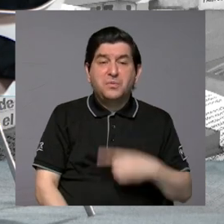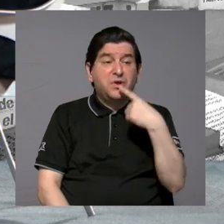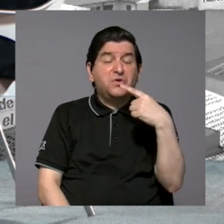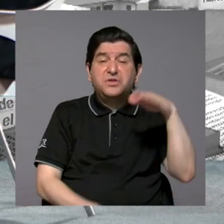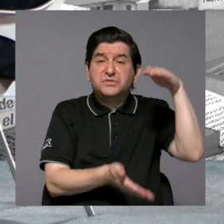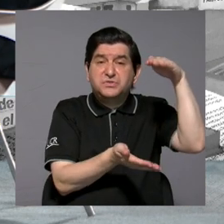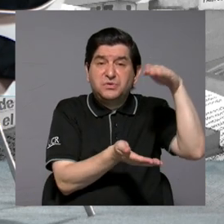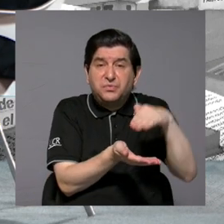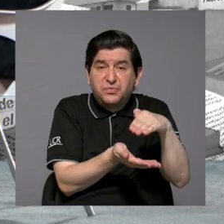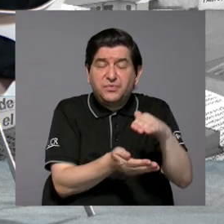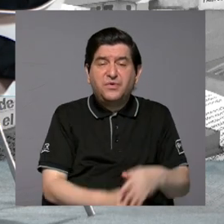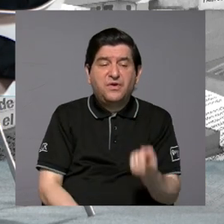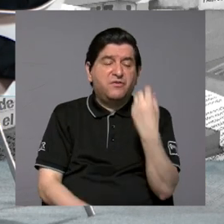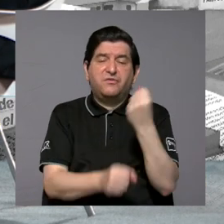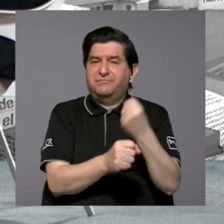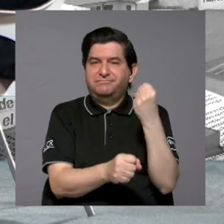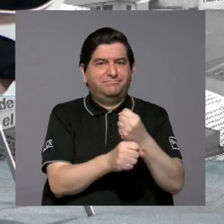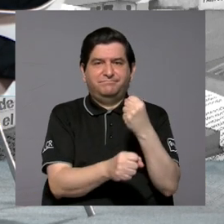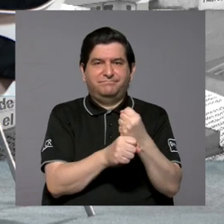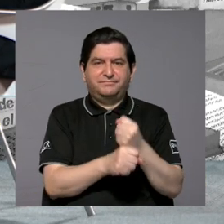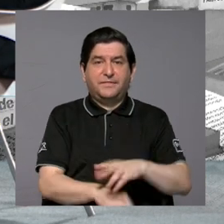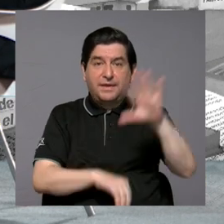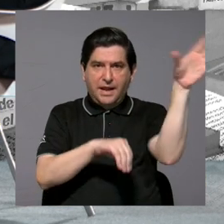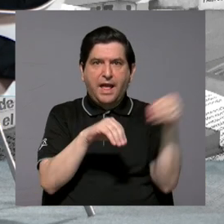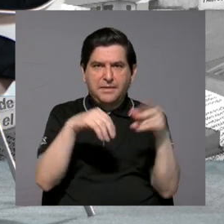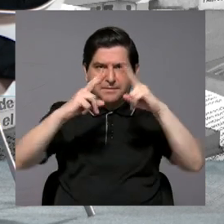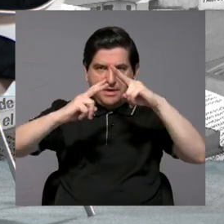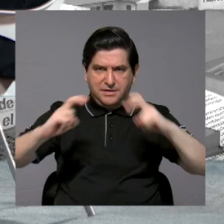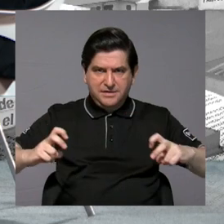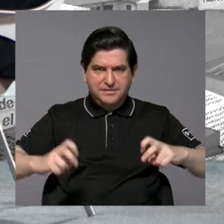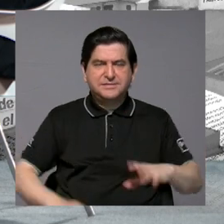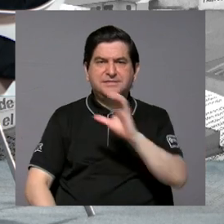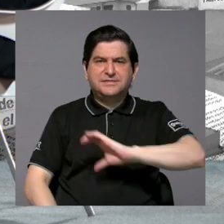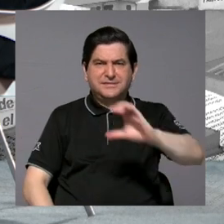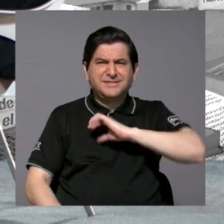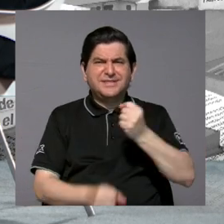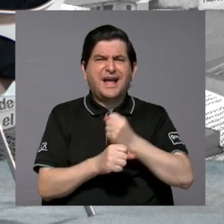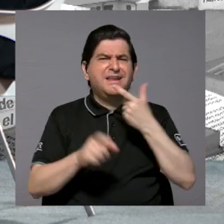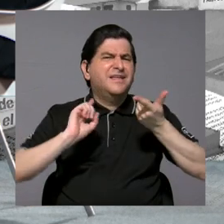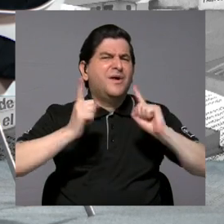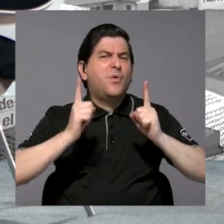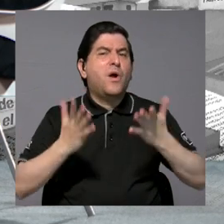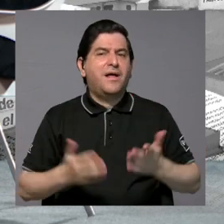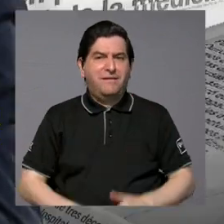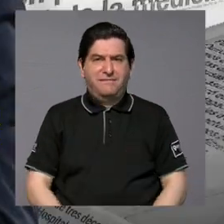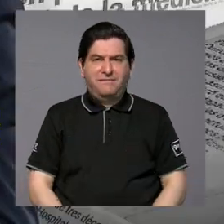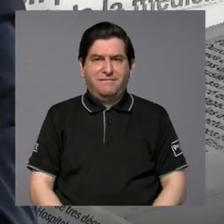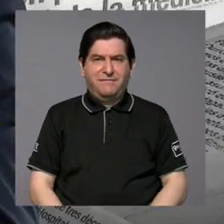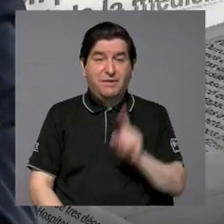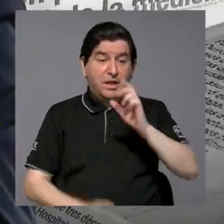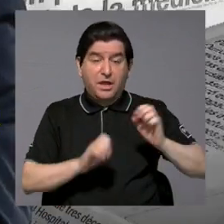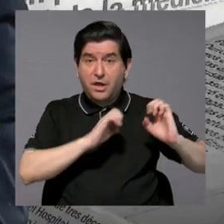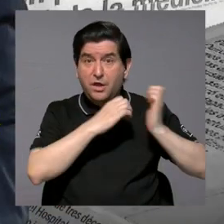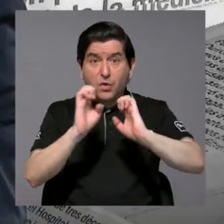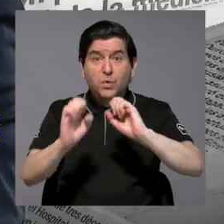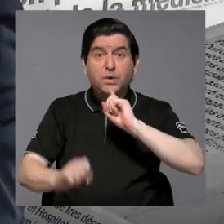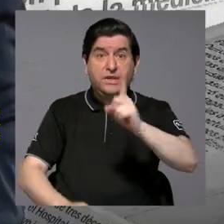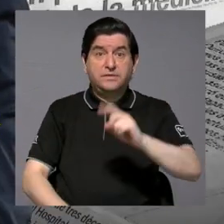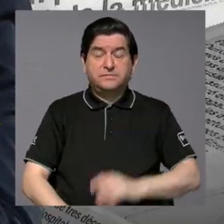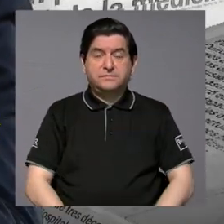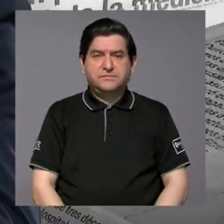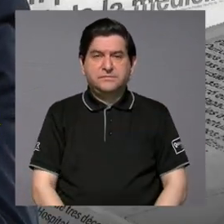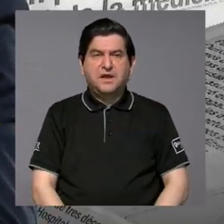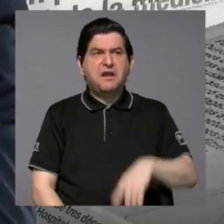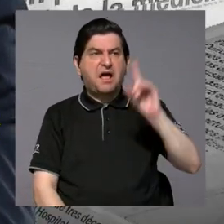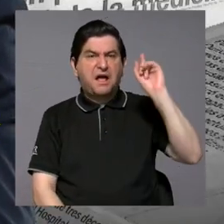redujo el desempleo, pero además también analicemos cuál es la calidad del empleo. Entonces, si en una estrategia se dice, bueno,